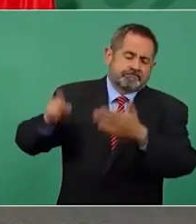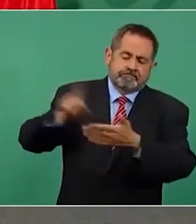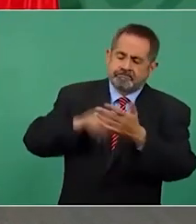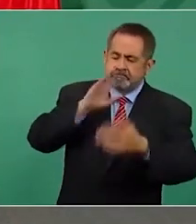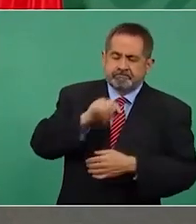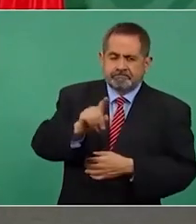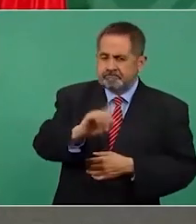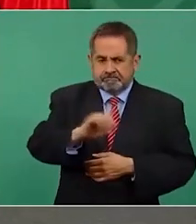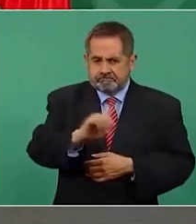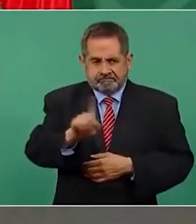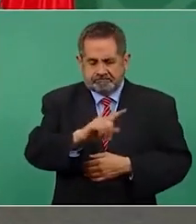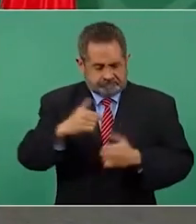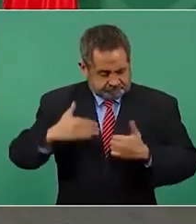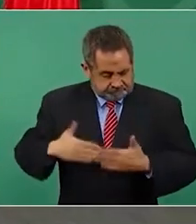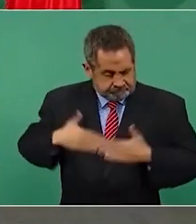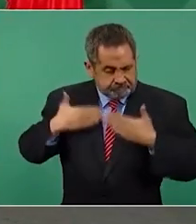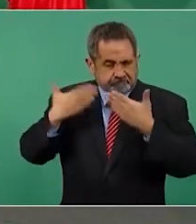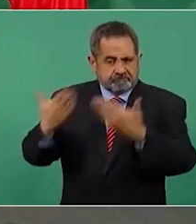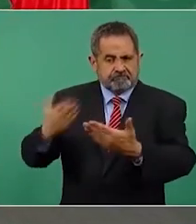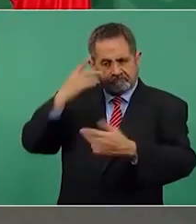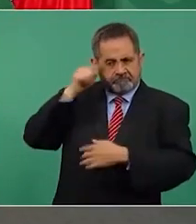le tengo confianza.